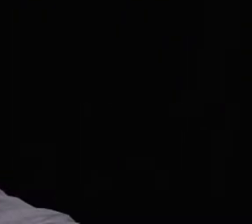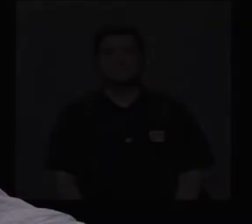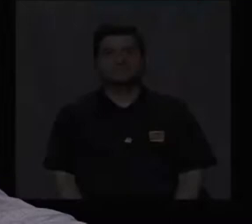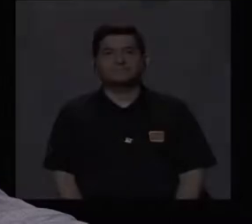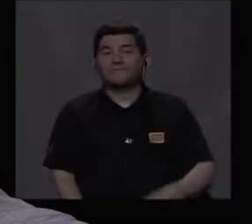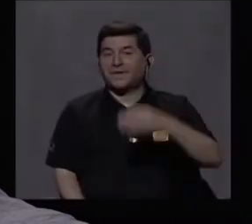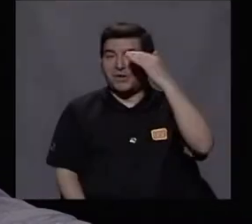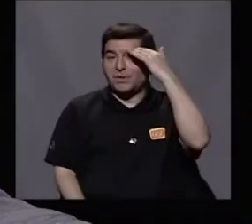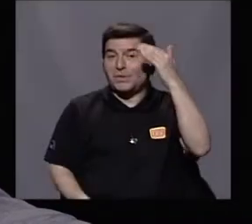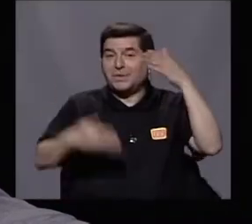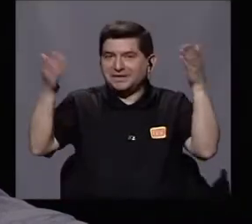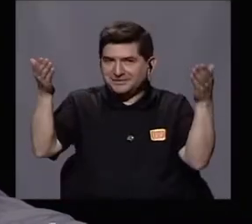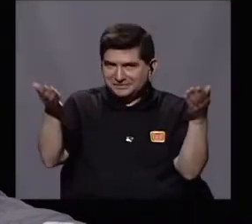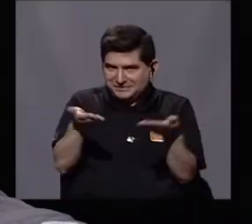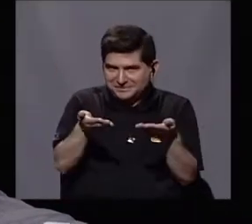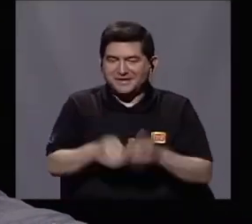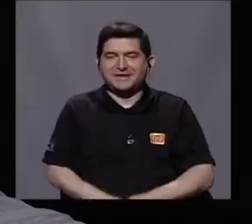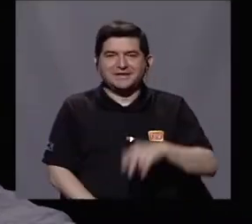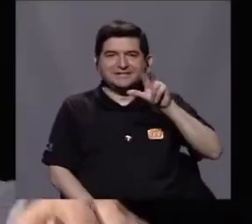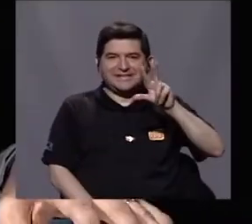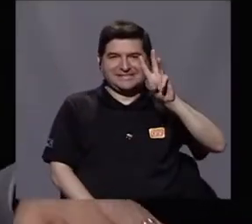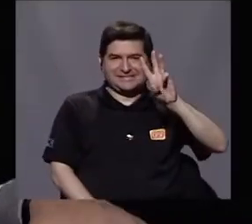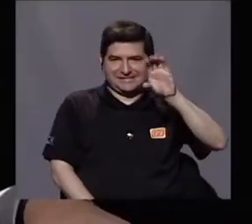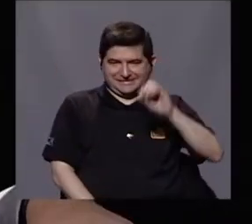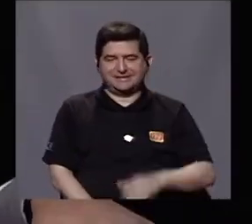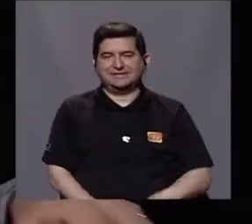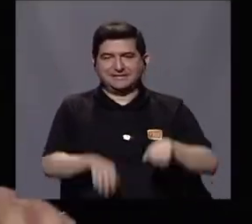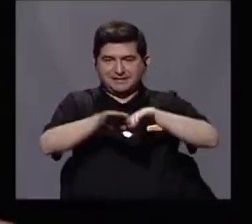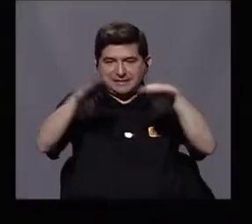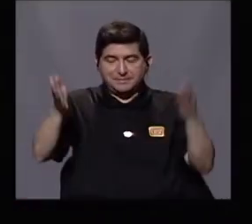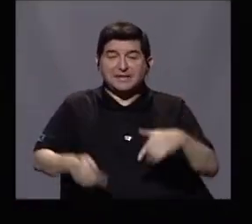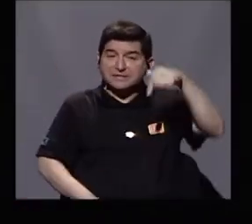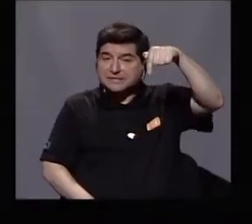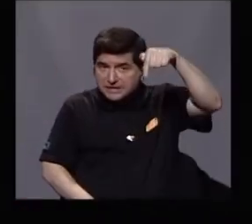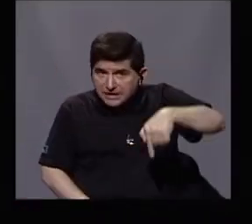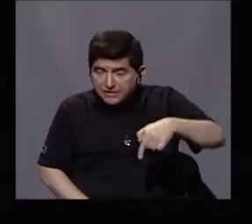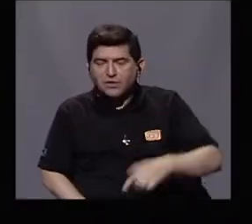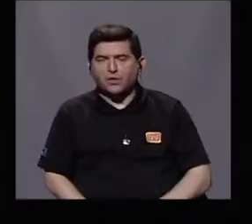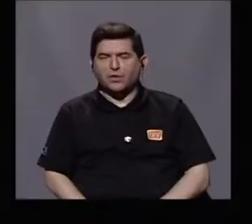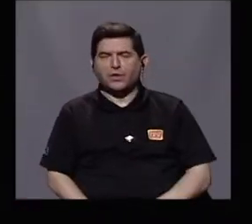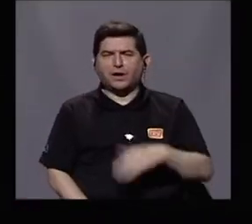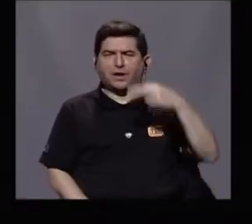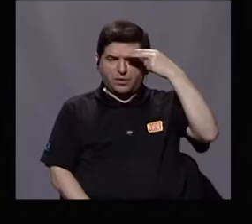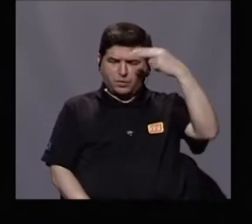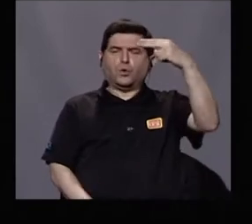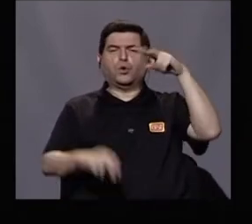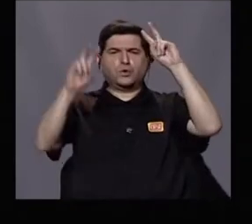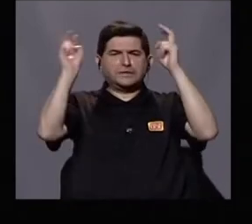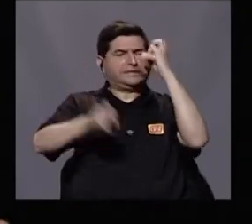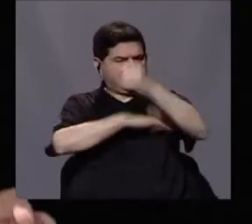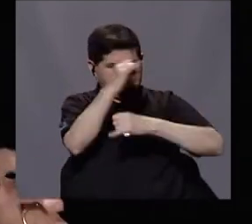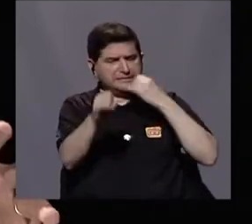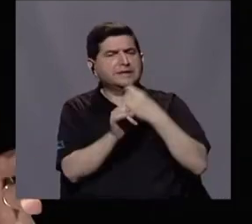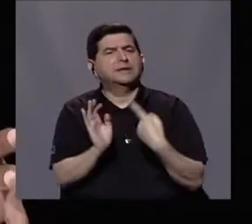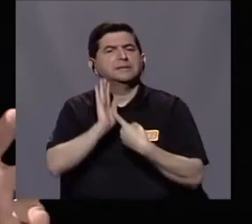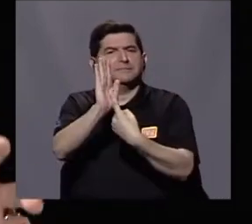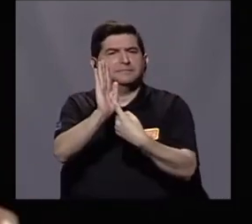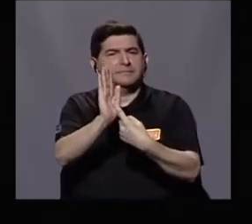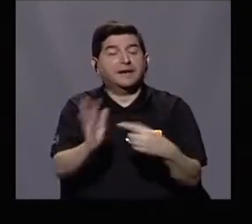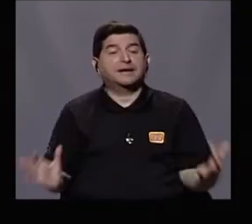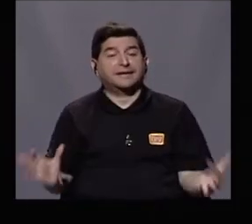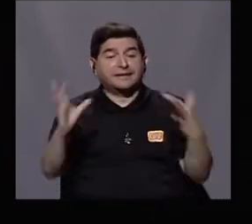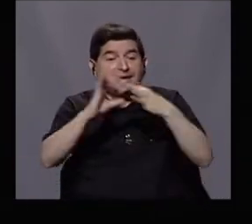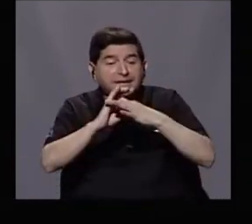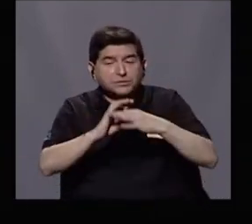Hola, bienvenidos y bienvenidas a 360, la mesa de hoy de 360 se engalana con un tema internacional que es a